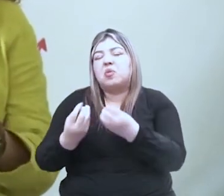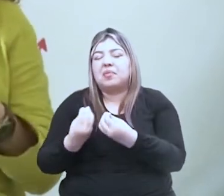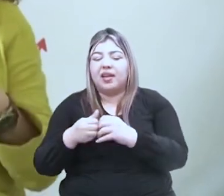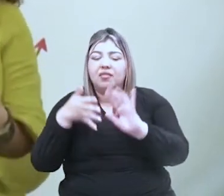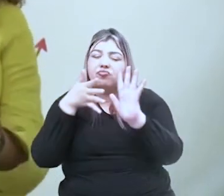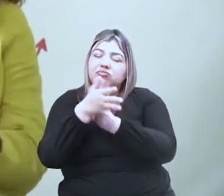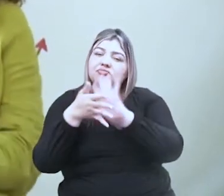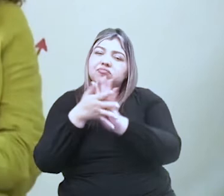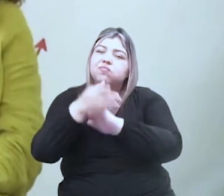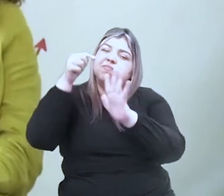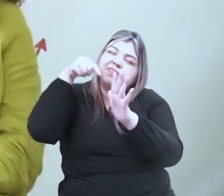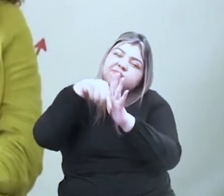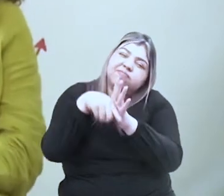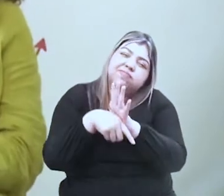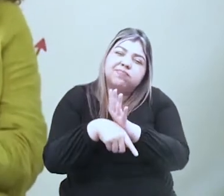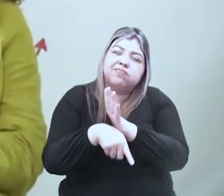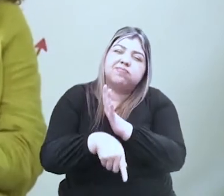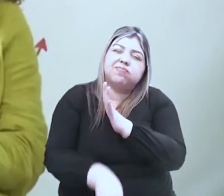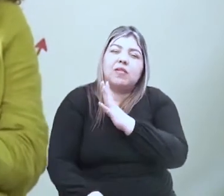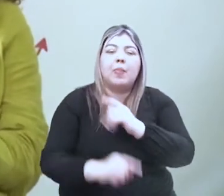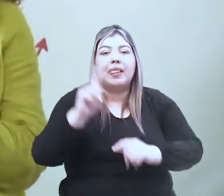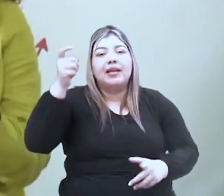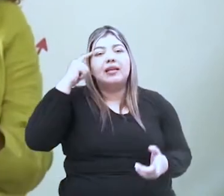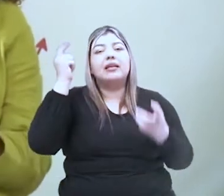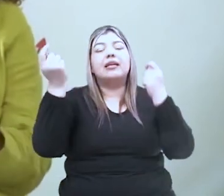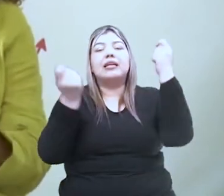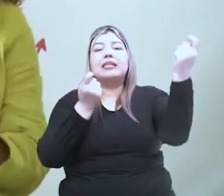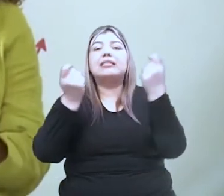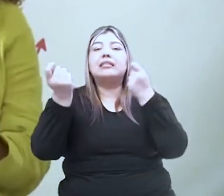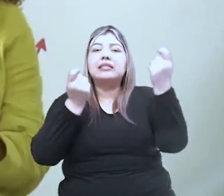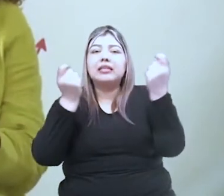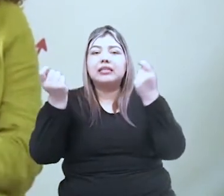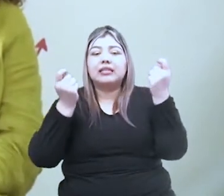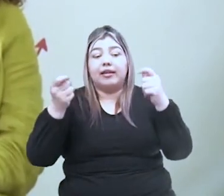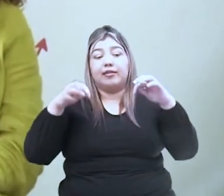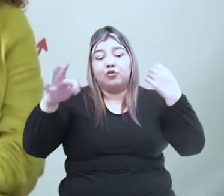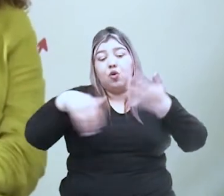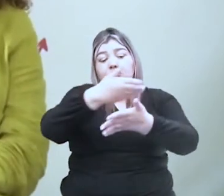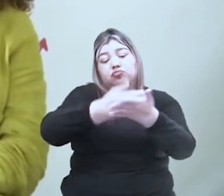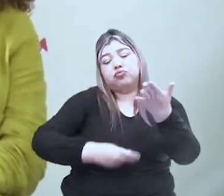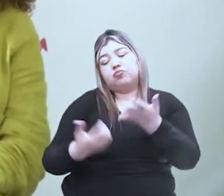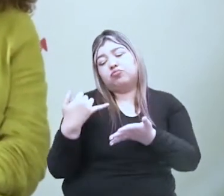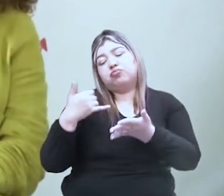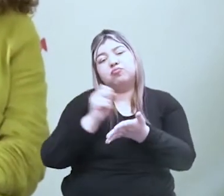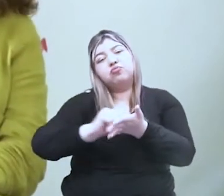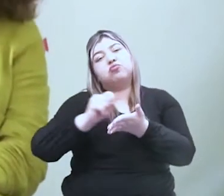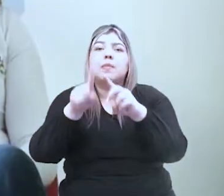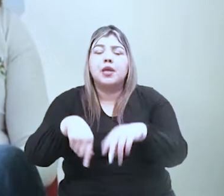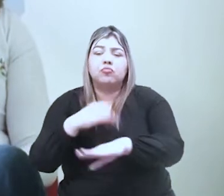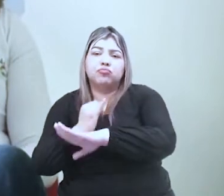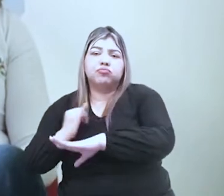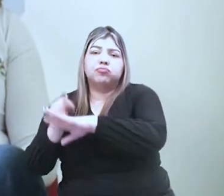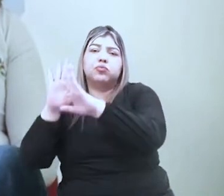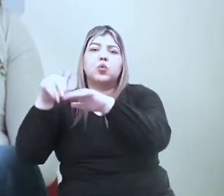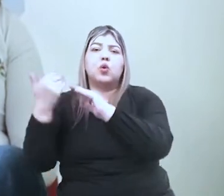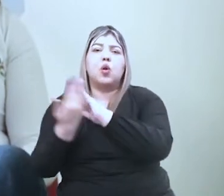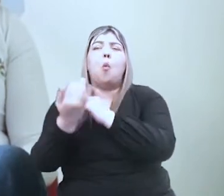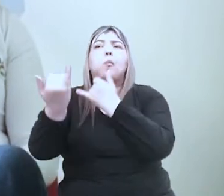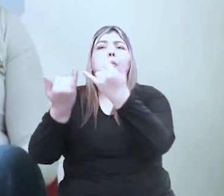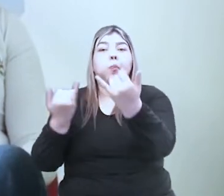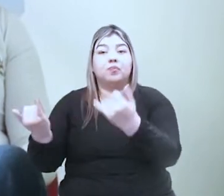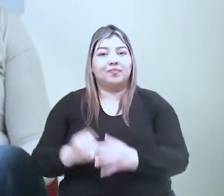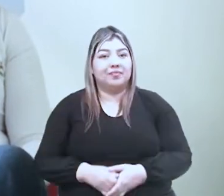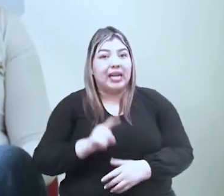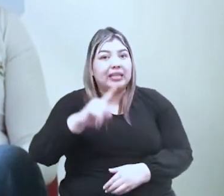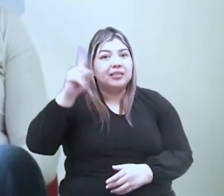estrategias, en esas posibilidades que se construyeron a papel y a lápiz en evaluar para avanzar, secretaria. Evaluar para avanzar